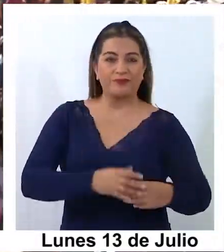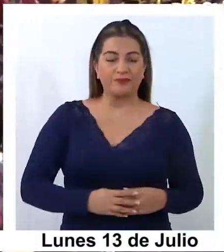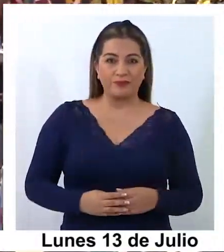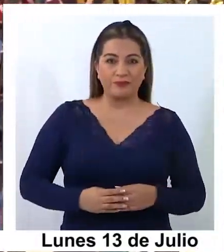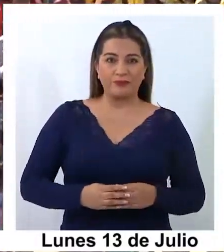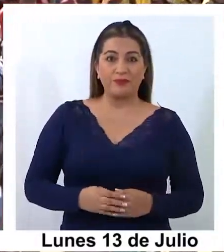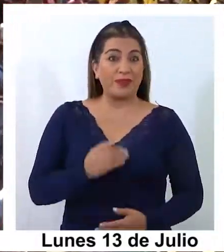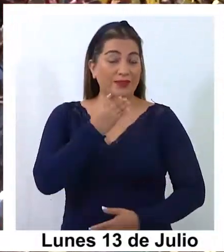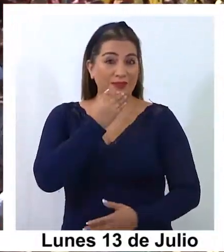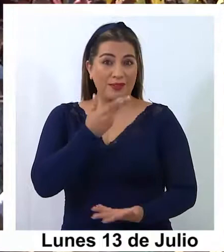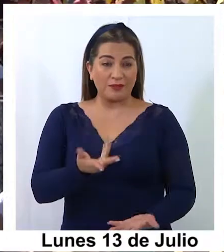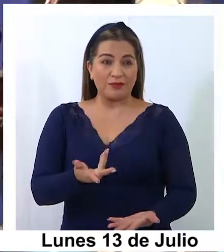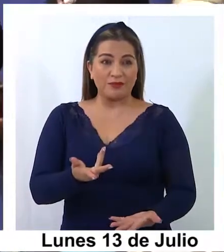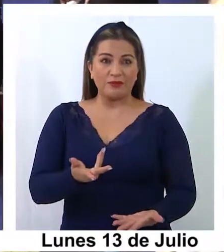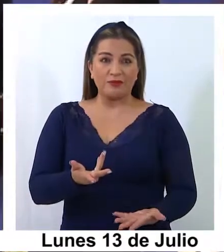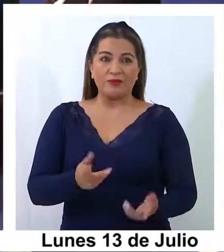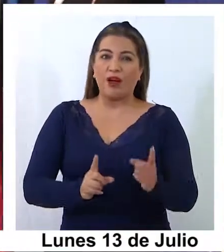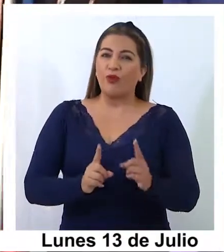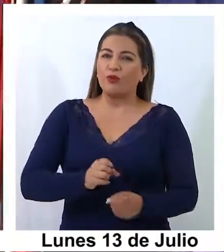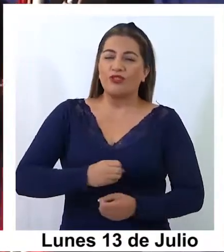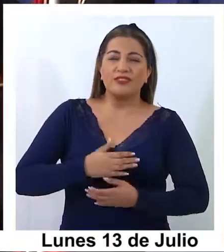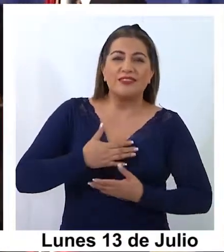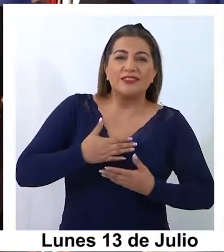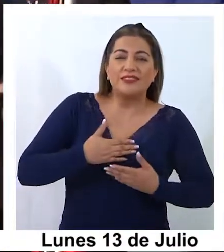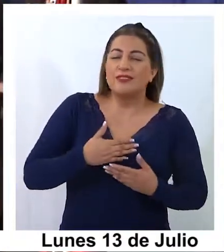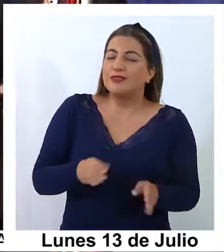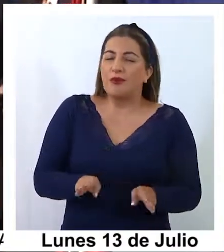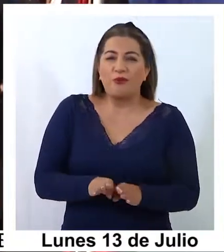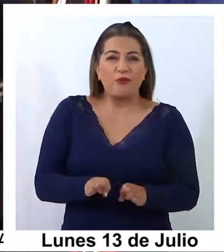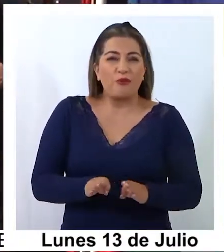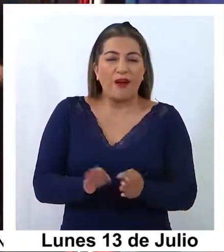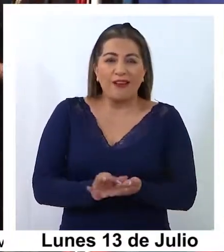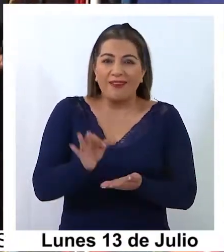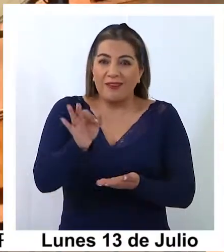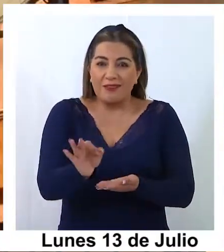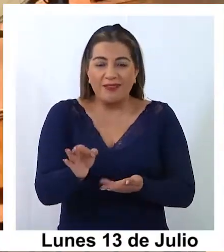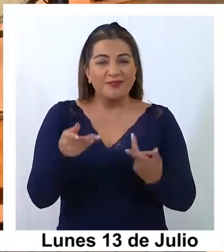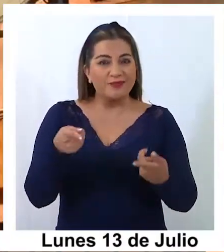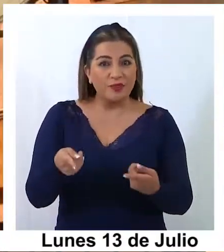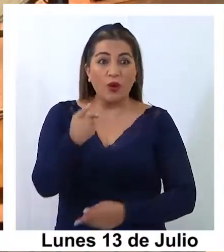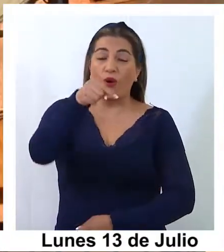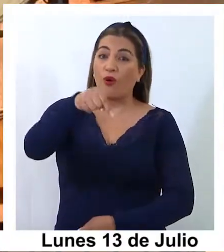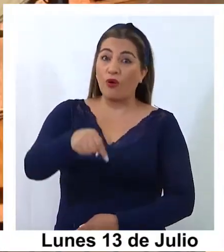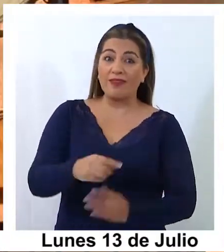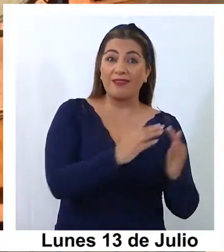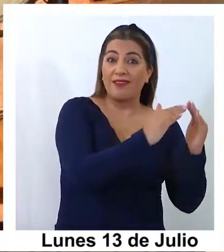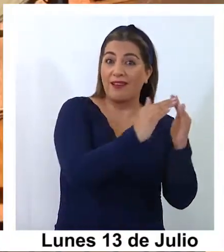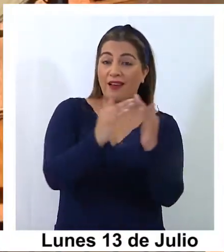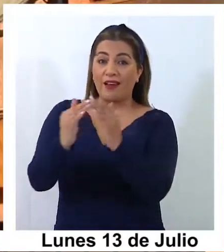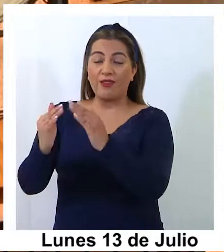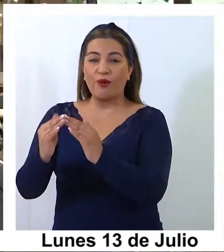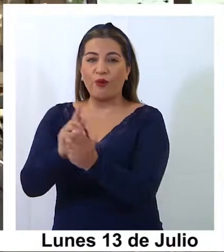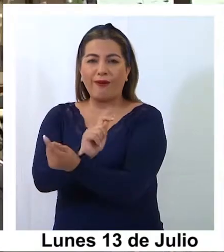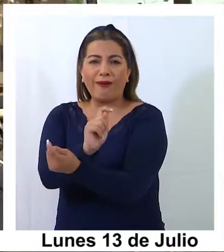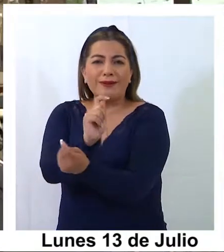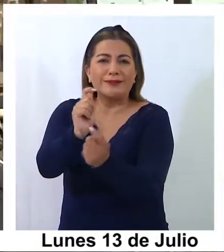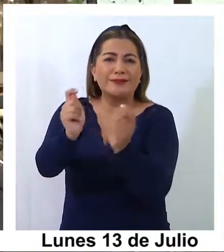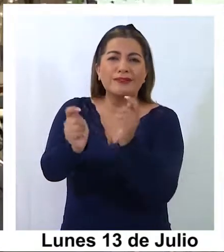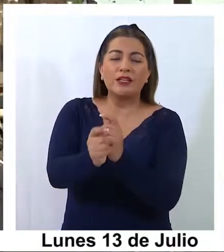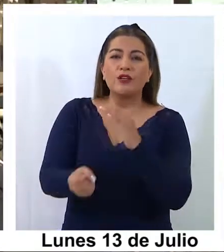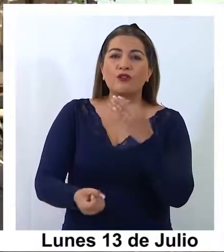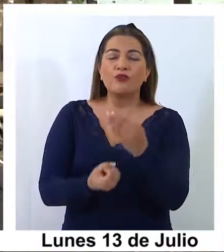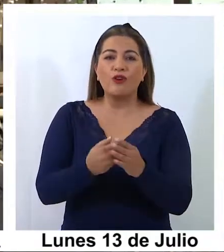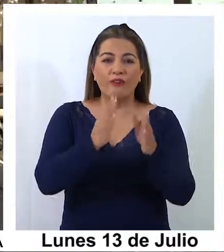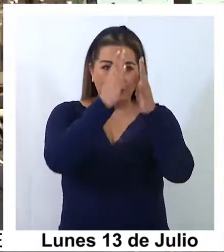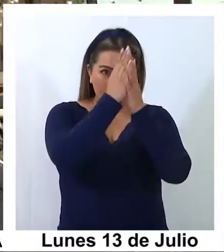De alguna manera han querido sentirse como si estuvieran allá. Es por eso que hoy sus hogares se convirtieron en el nuevo altar